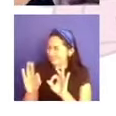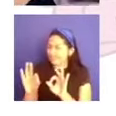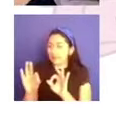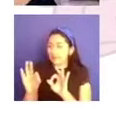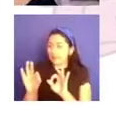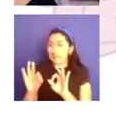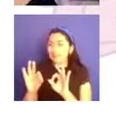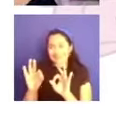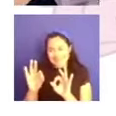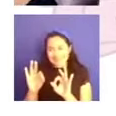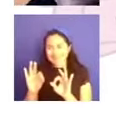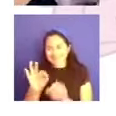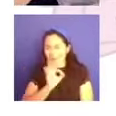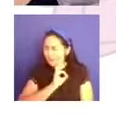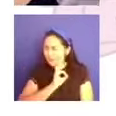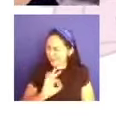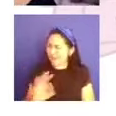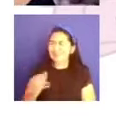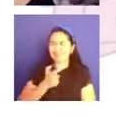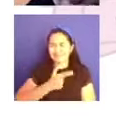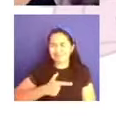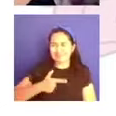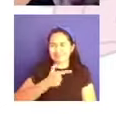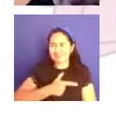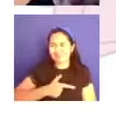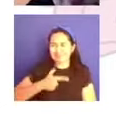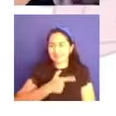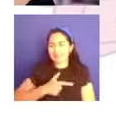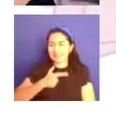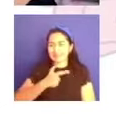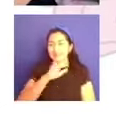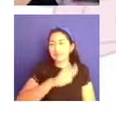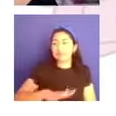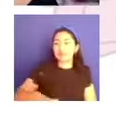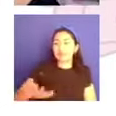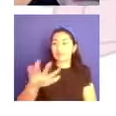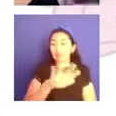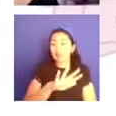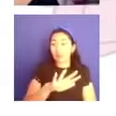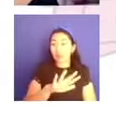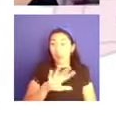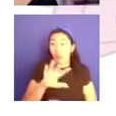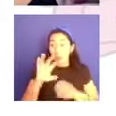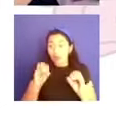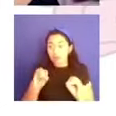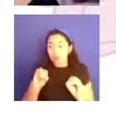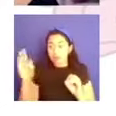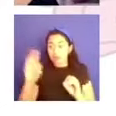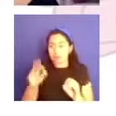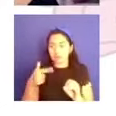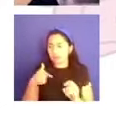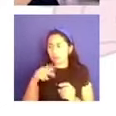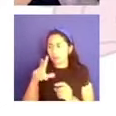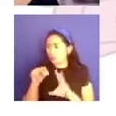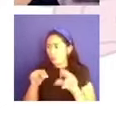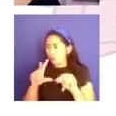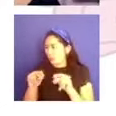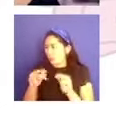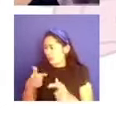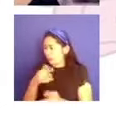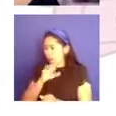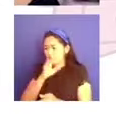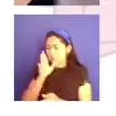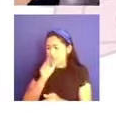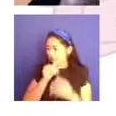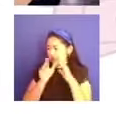que nos permita disfrutar el aquí y el ahora, se va a cerrar ese mundo y entonces vamos